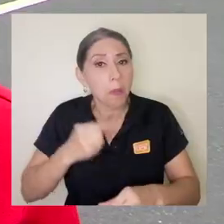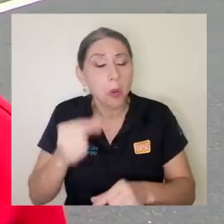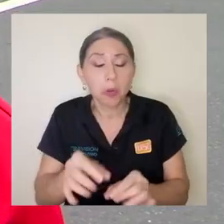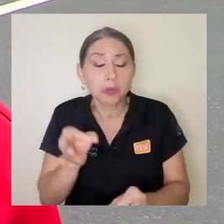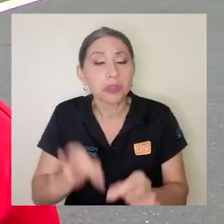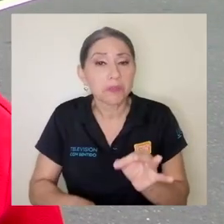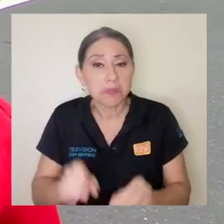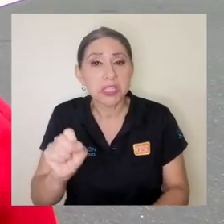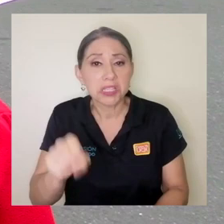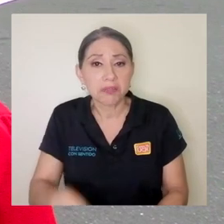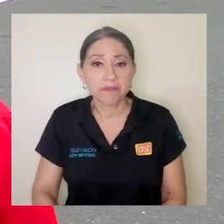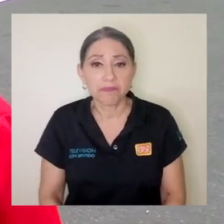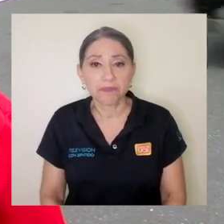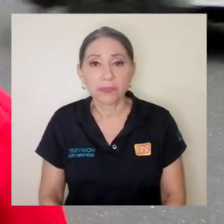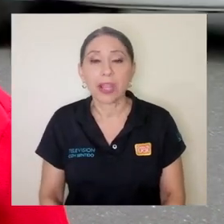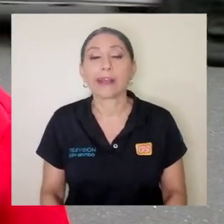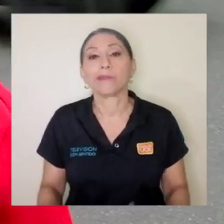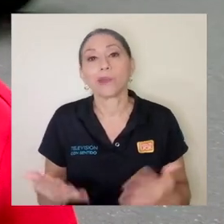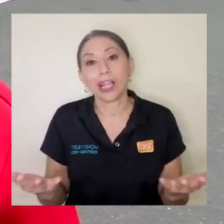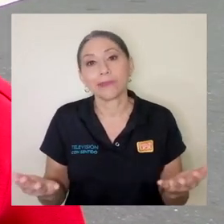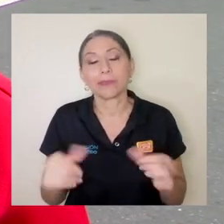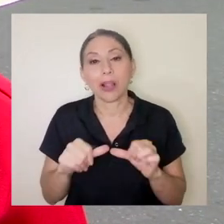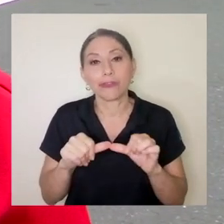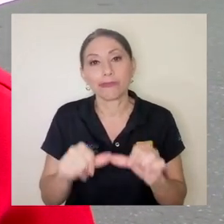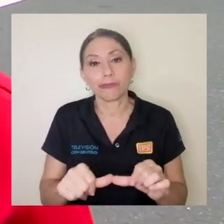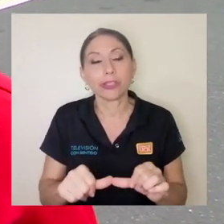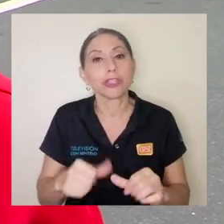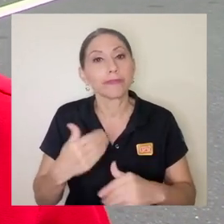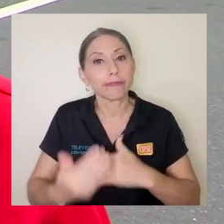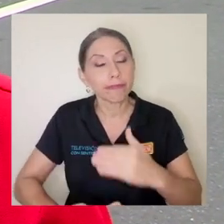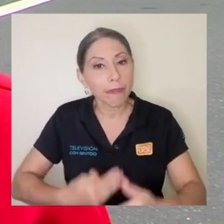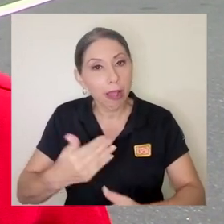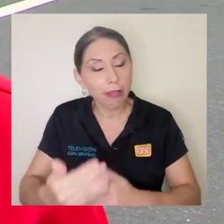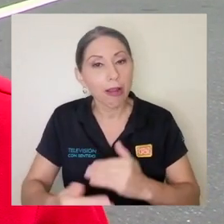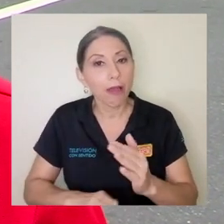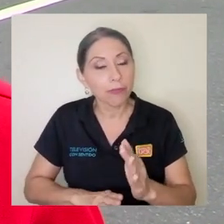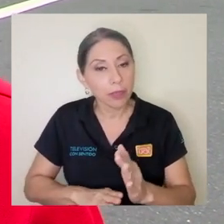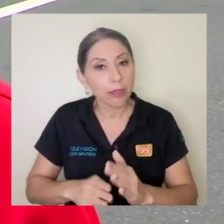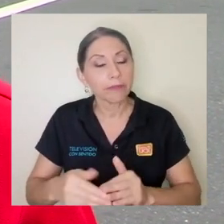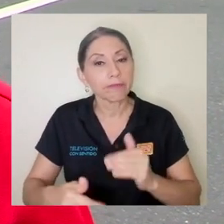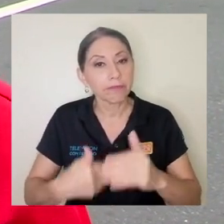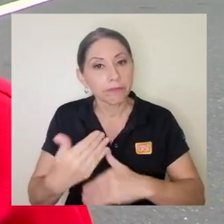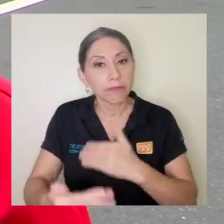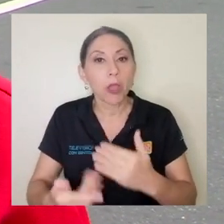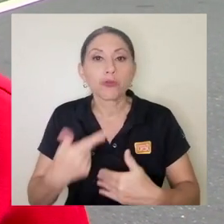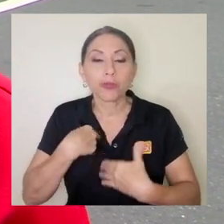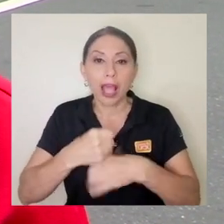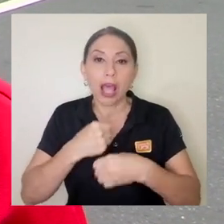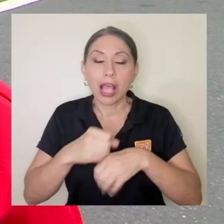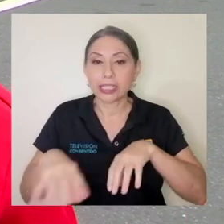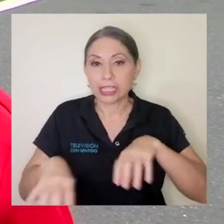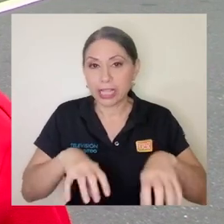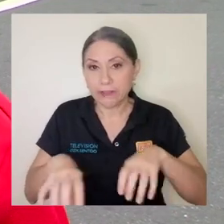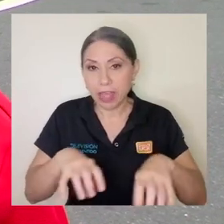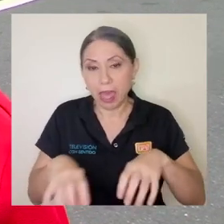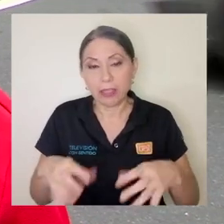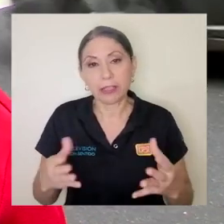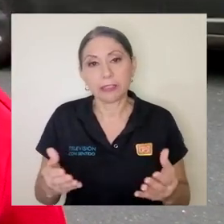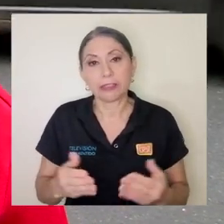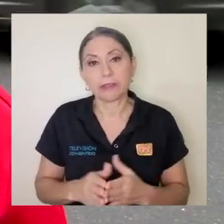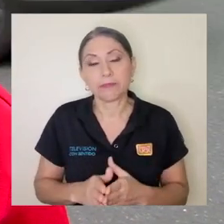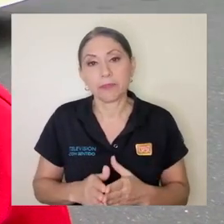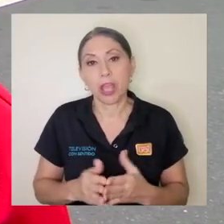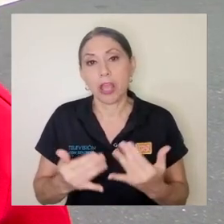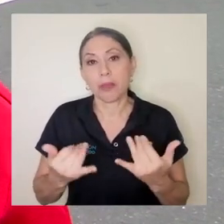sí ok bueno para seguir adelante he estado haciendo actividades que por medio de estar